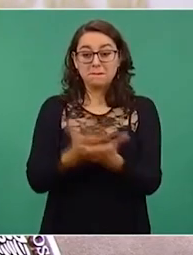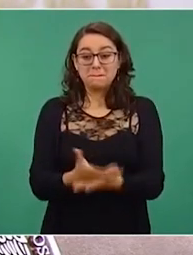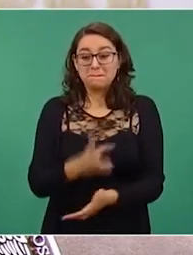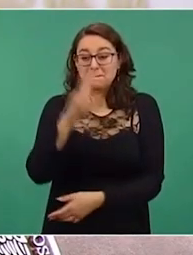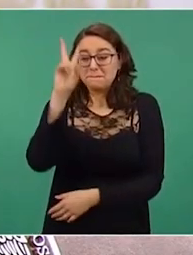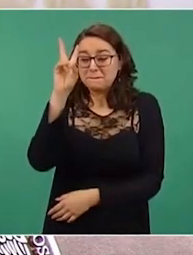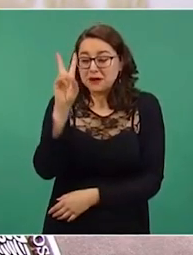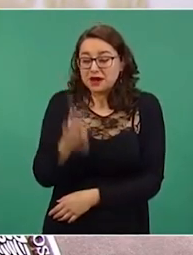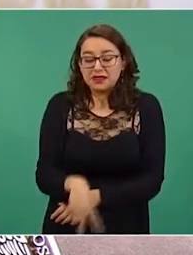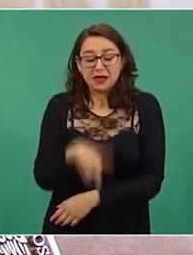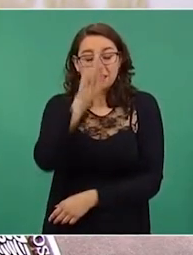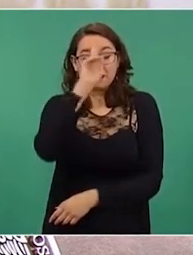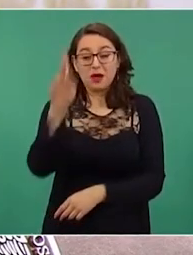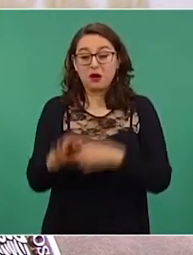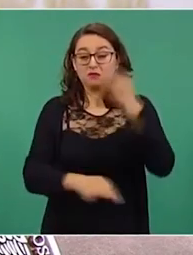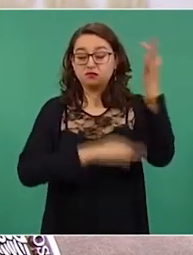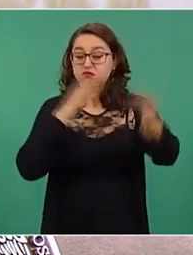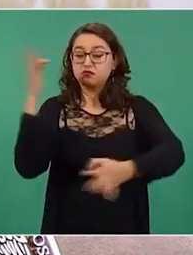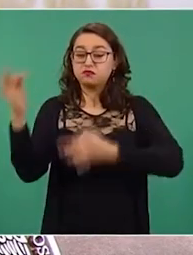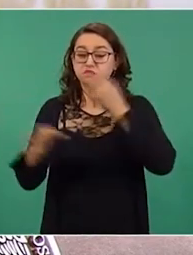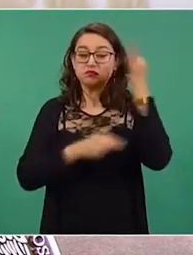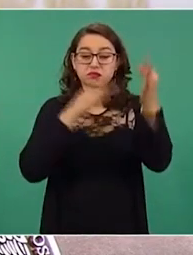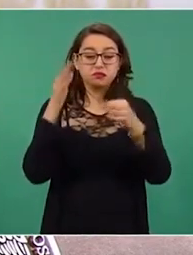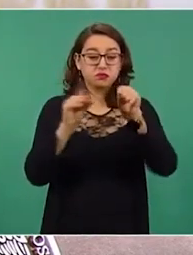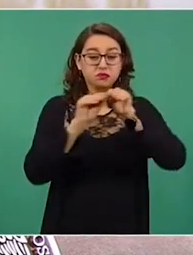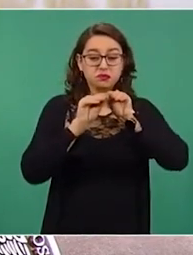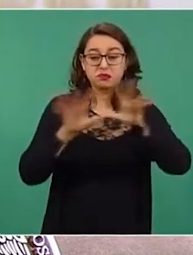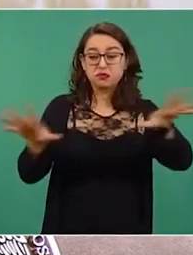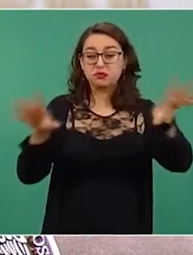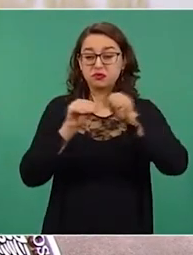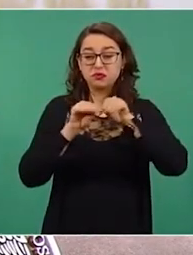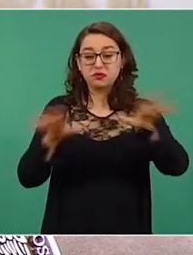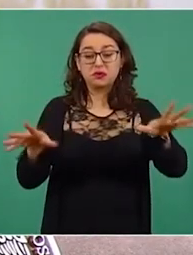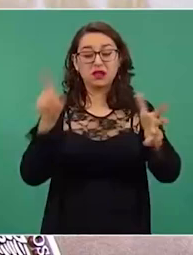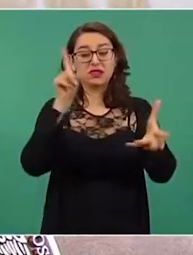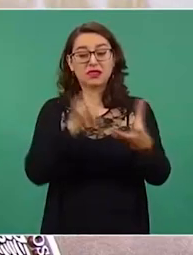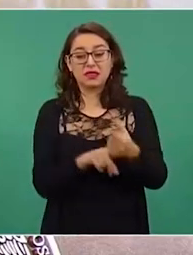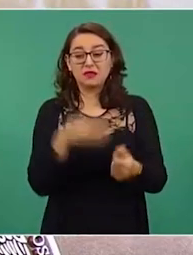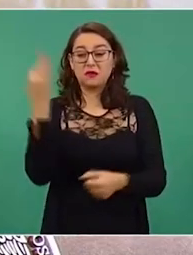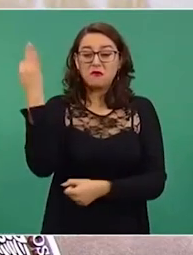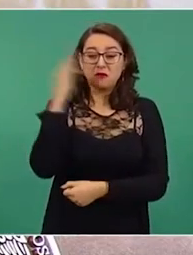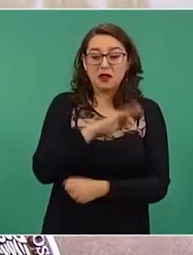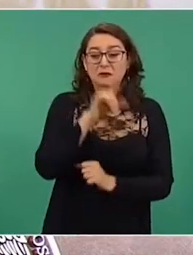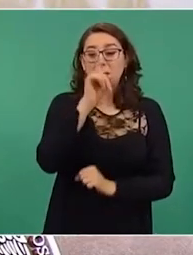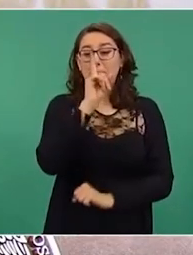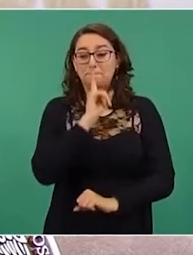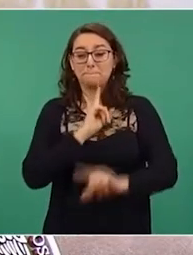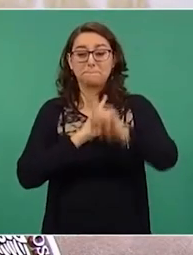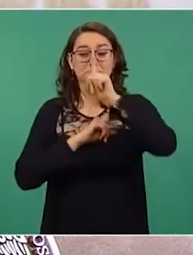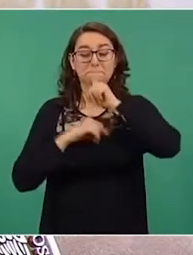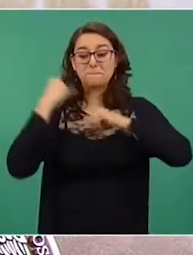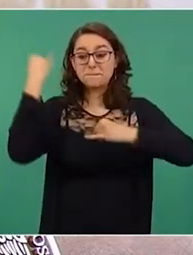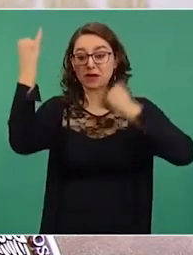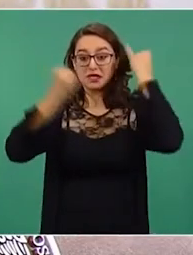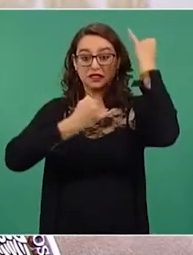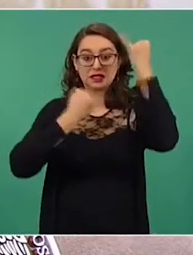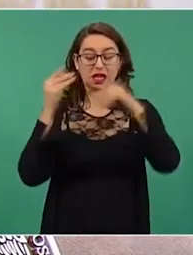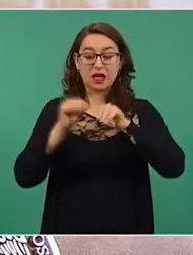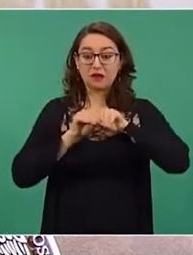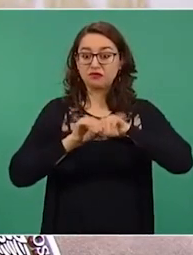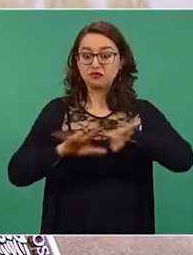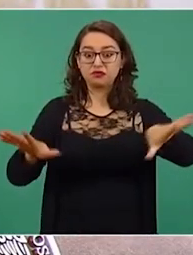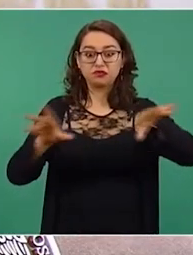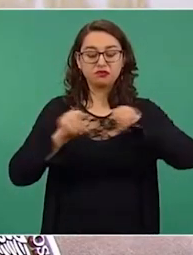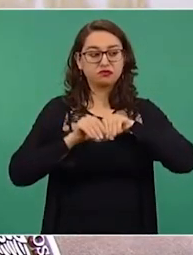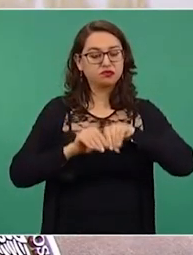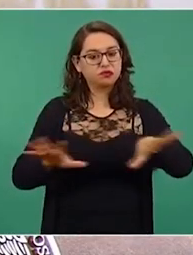de desinformación en medios y redes, plagadas de noticias falsas y prejuicios disfrazados de información.